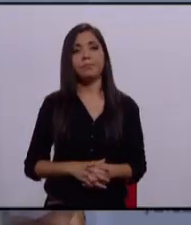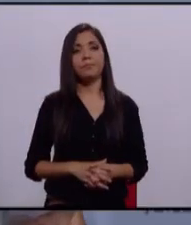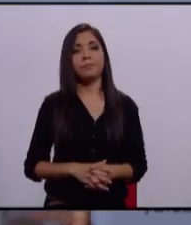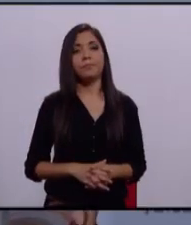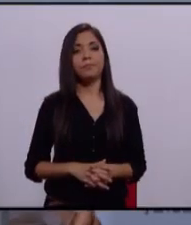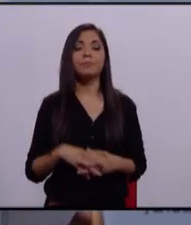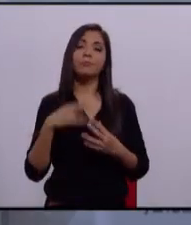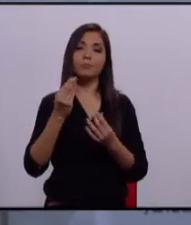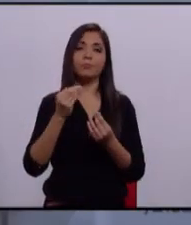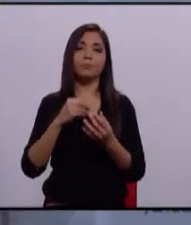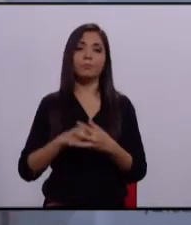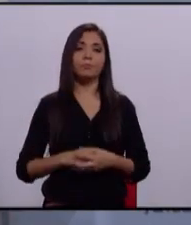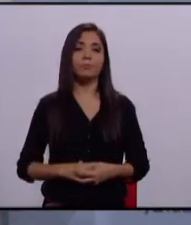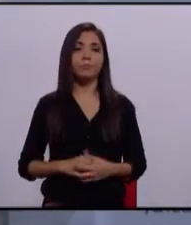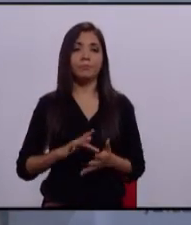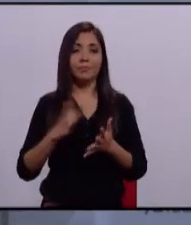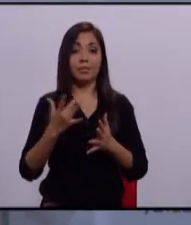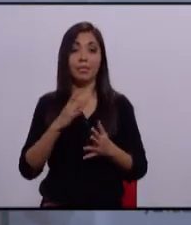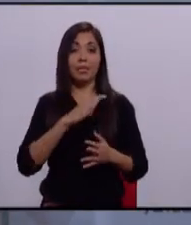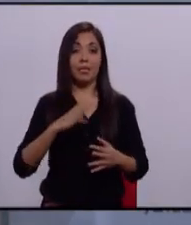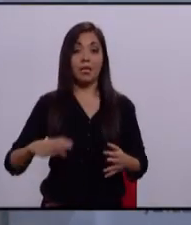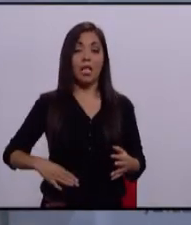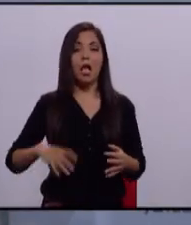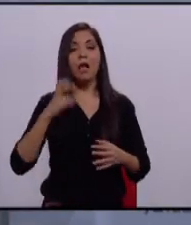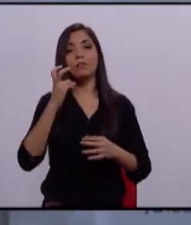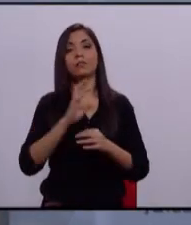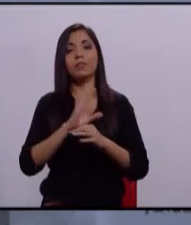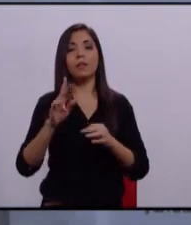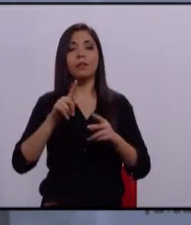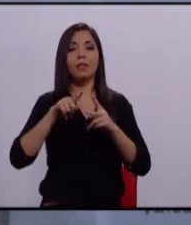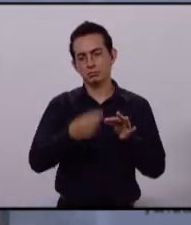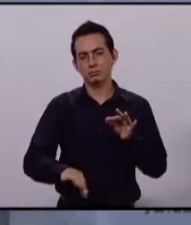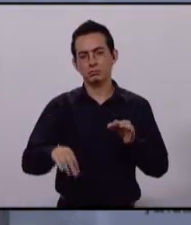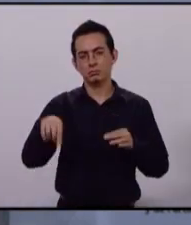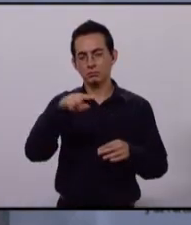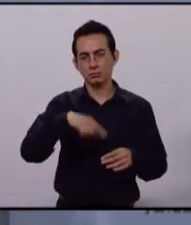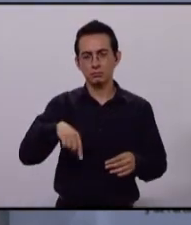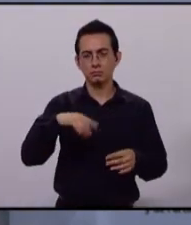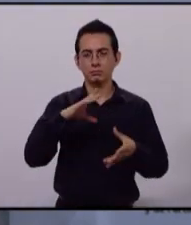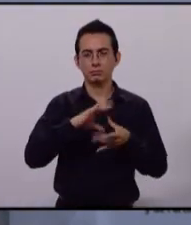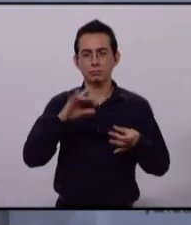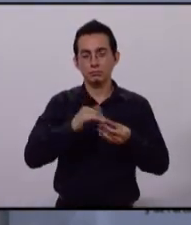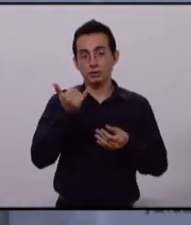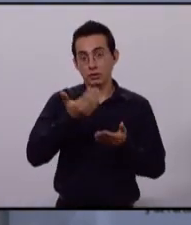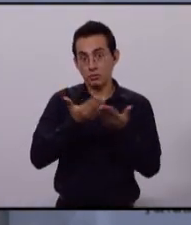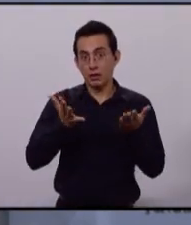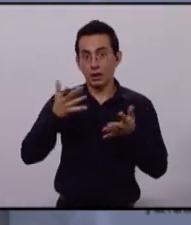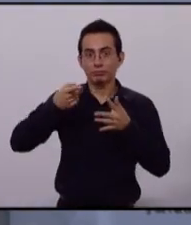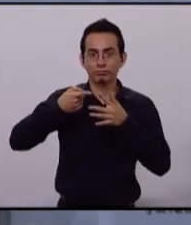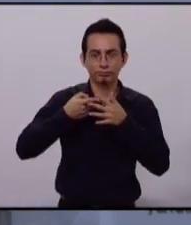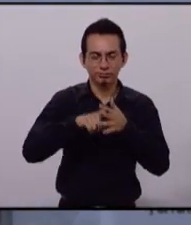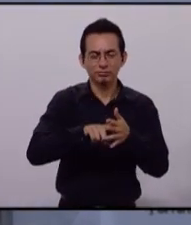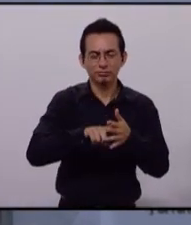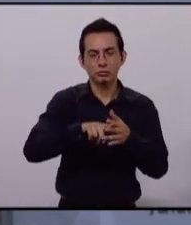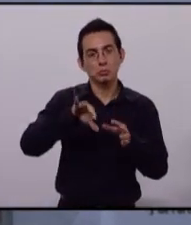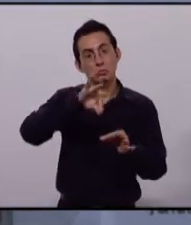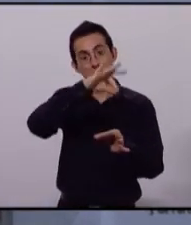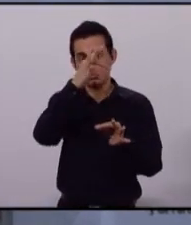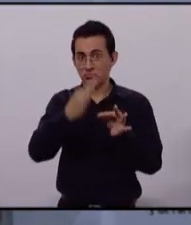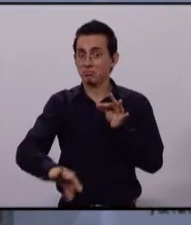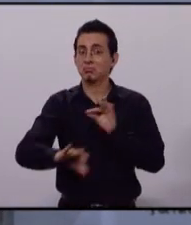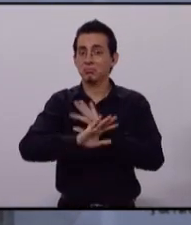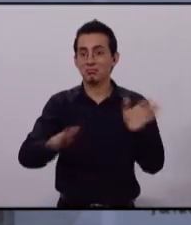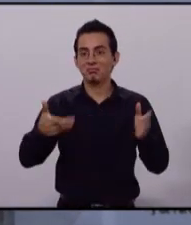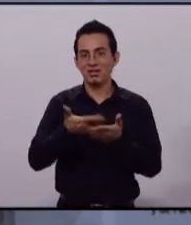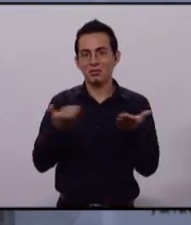Muchas gracias, candidato. Con esto cerramos la última ronda de réplica y entramos ya a la fase final de esta